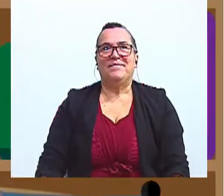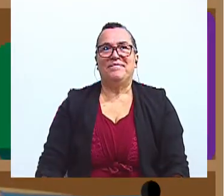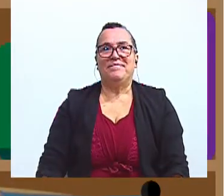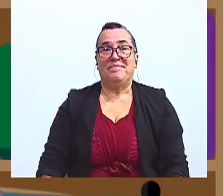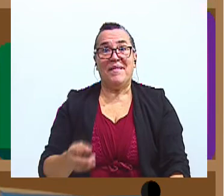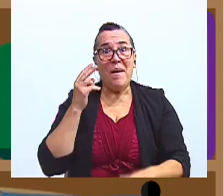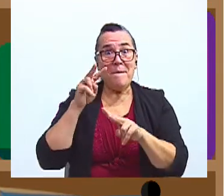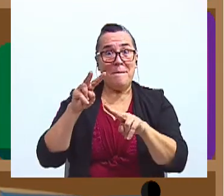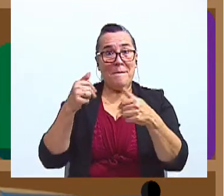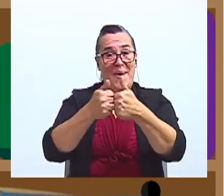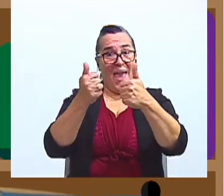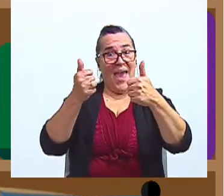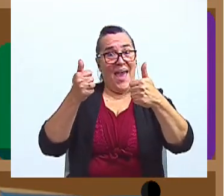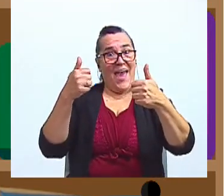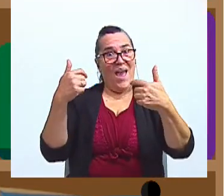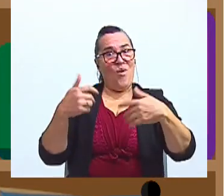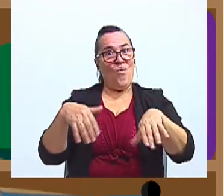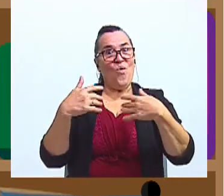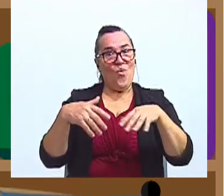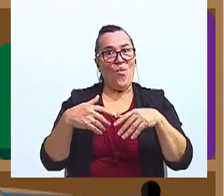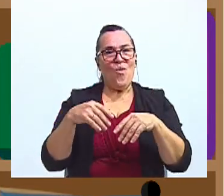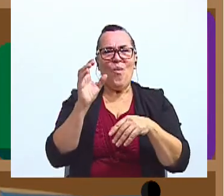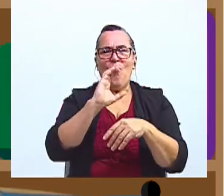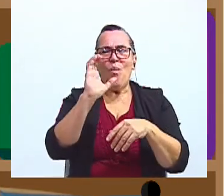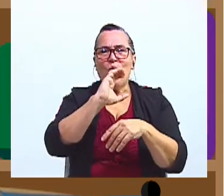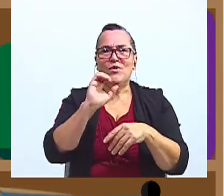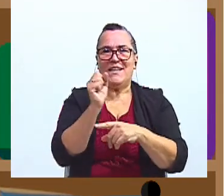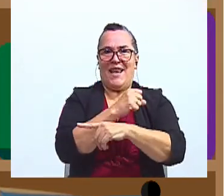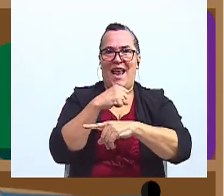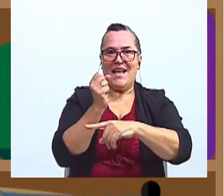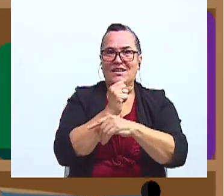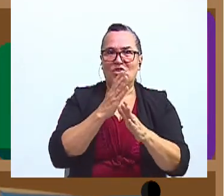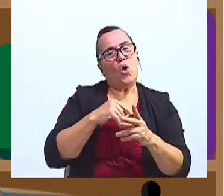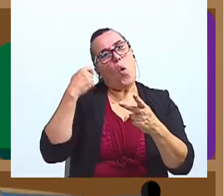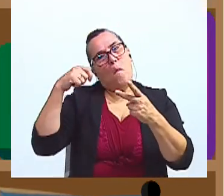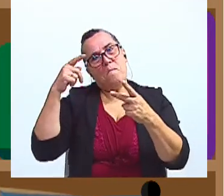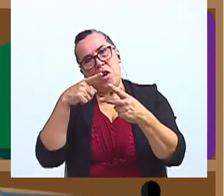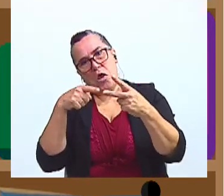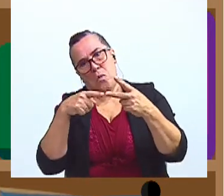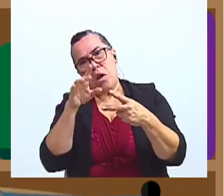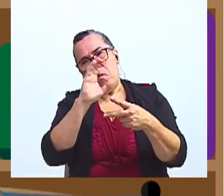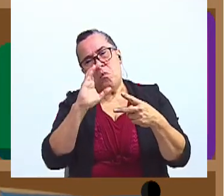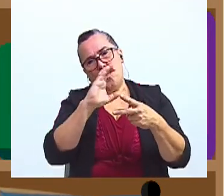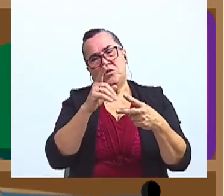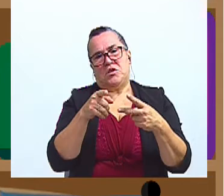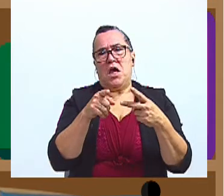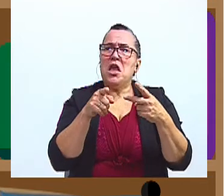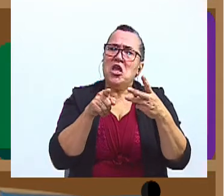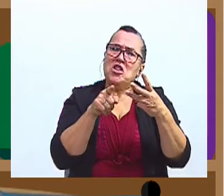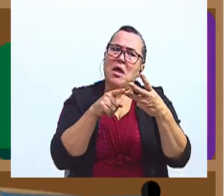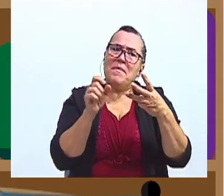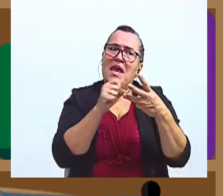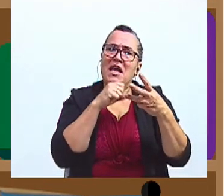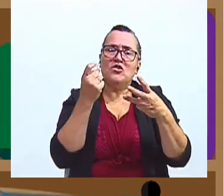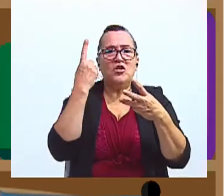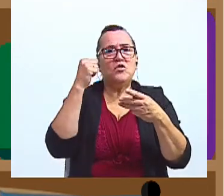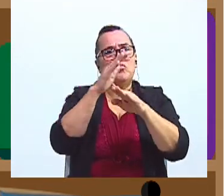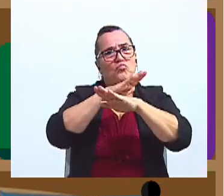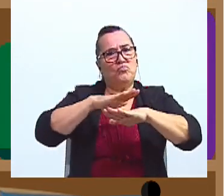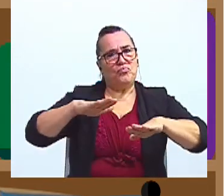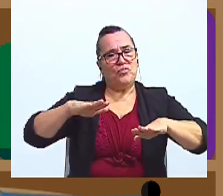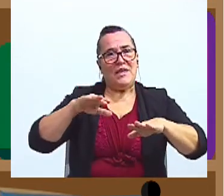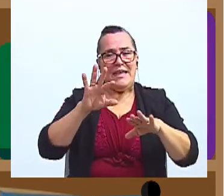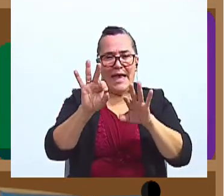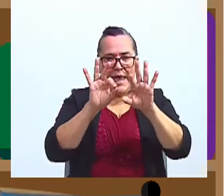¿Vieron el desafío? El desafío es este, que usted busque una canción, una película, incluso los invito a buscar las canciones por la paz y